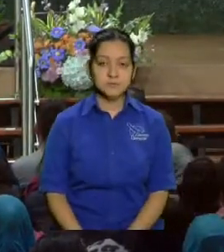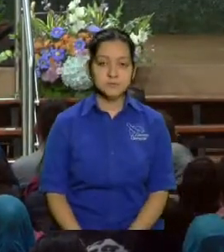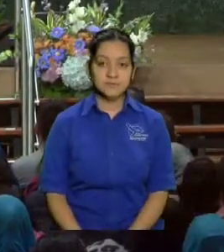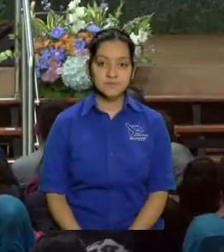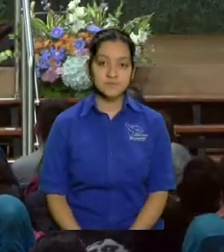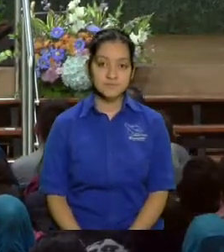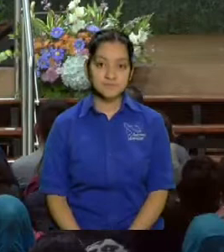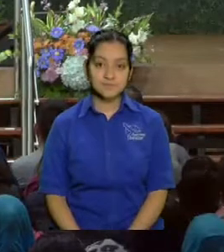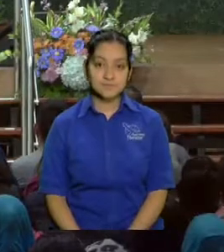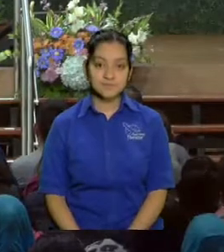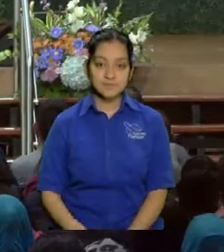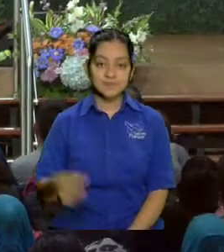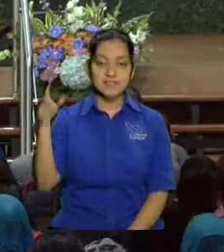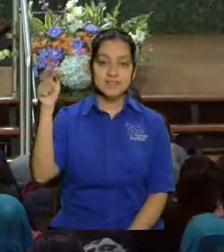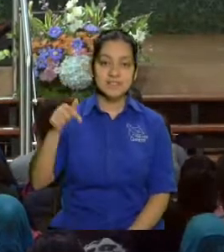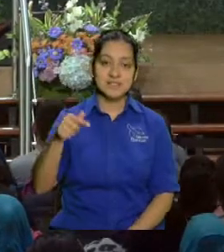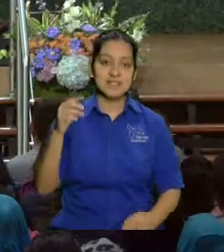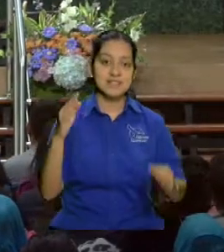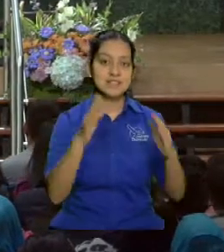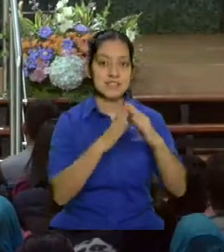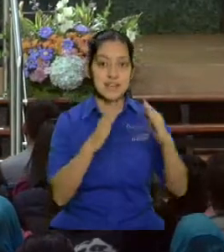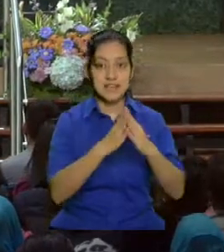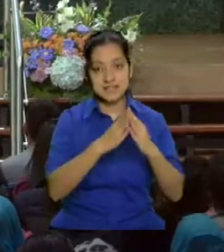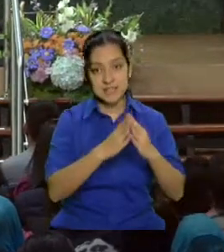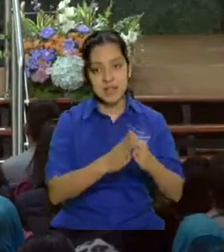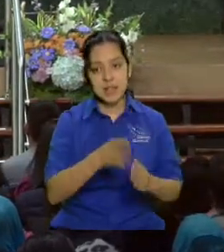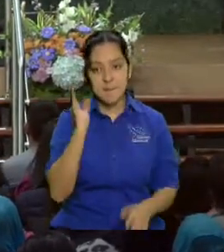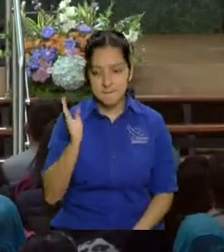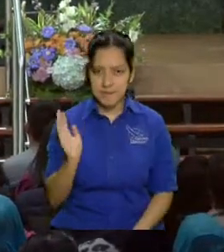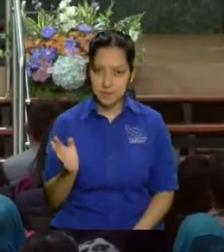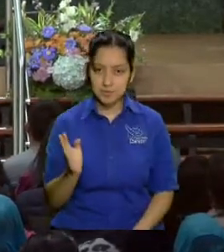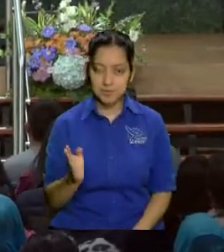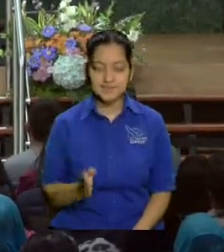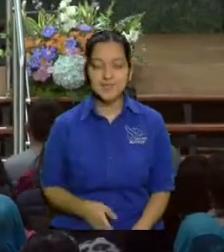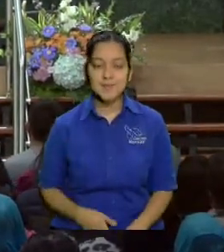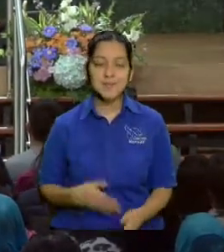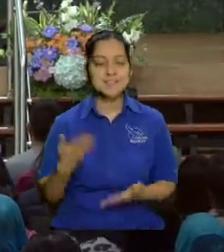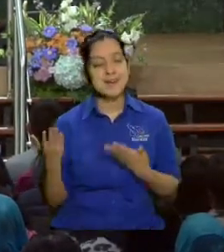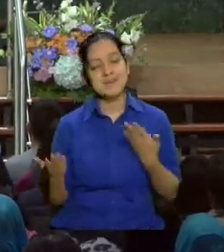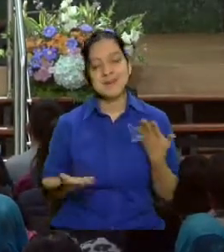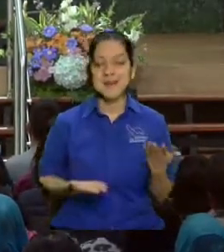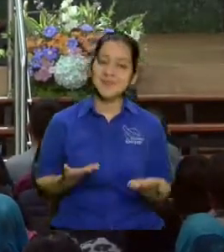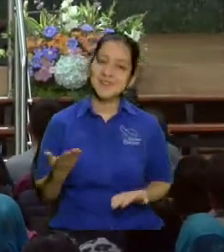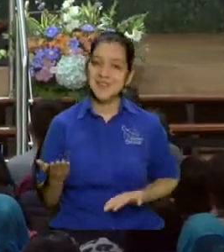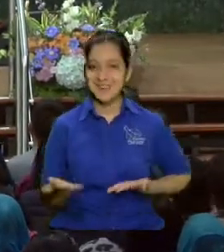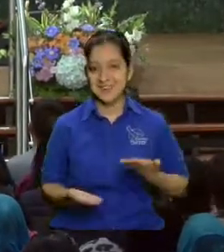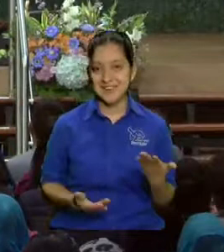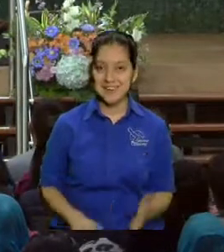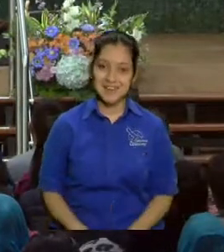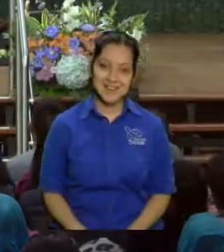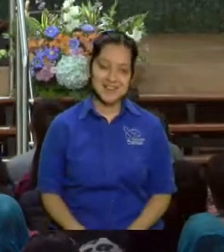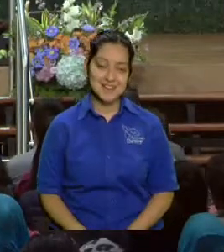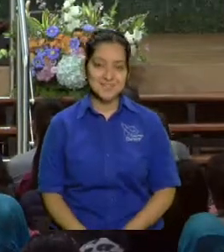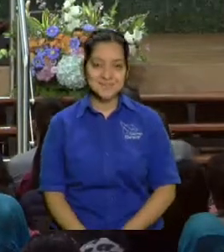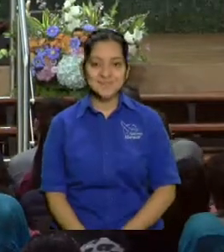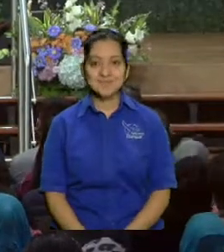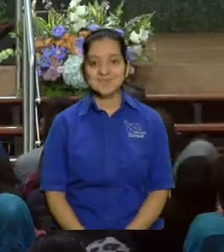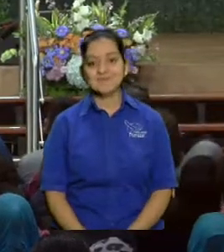esta casa hay un perro, pero es muy amigable. Es sobornable. Un par de chorizos y ya.